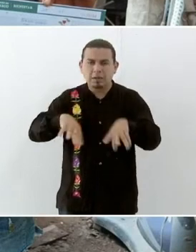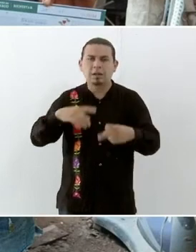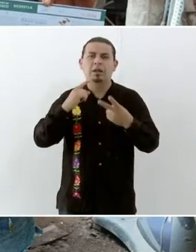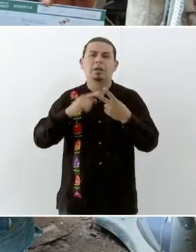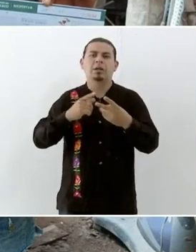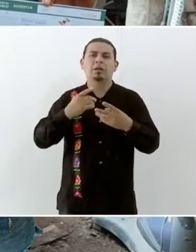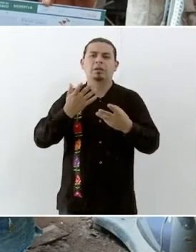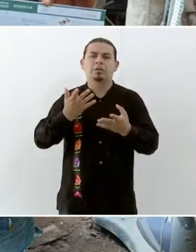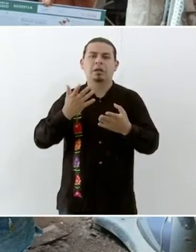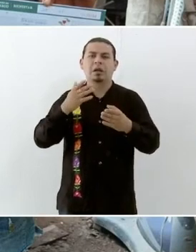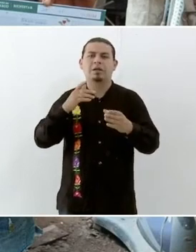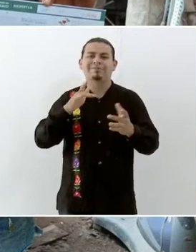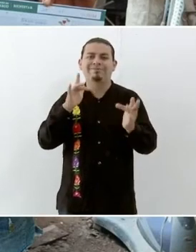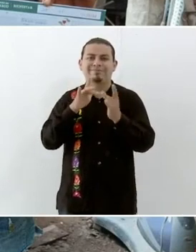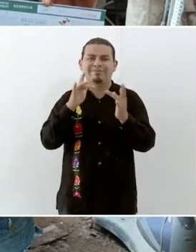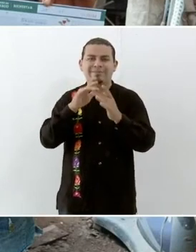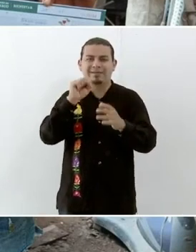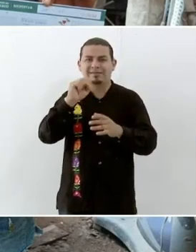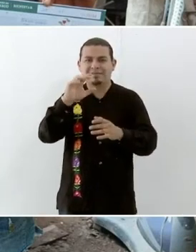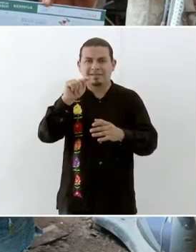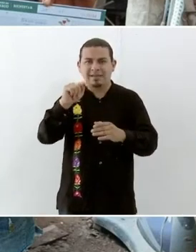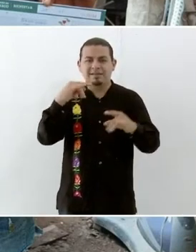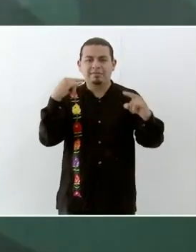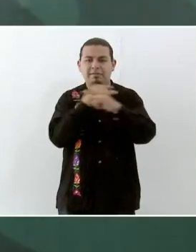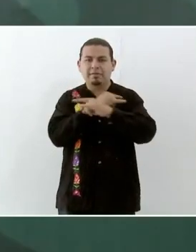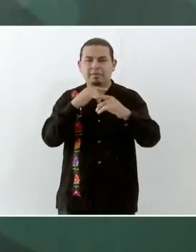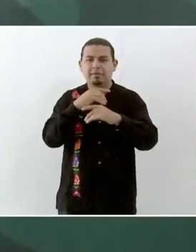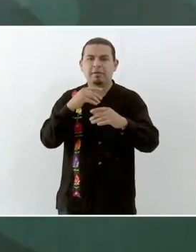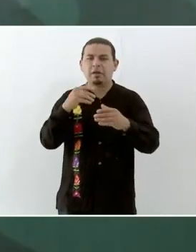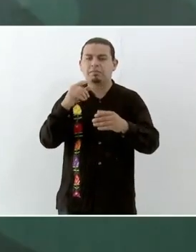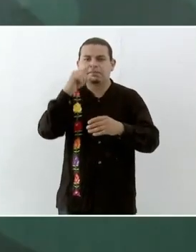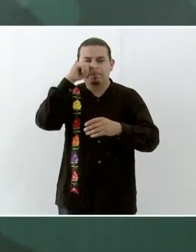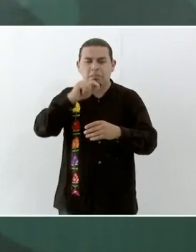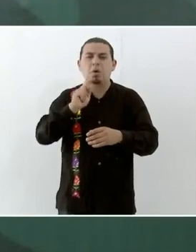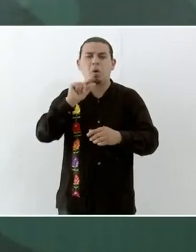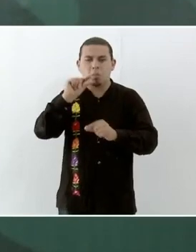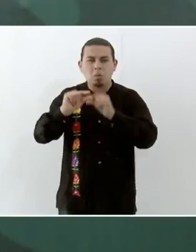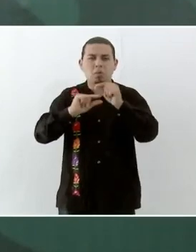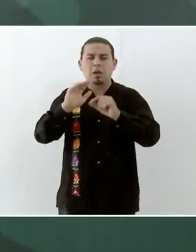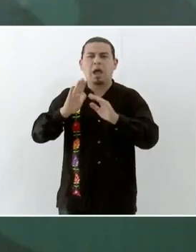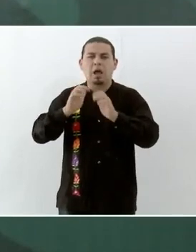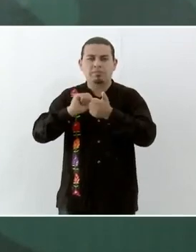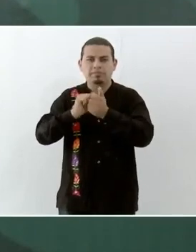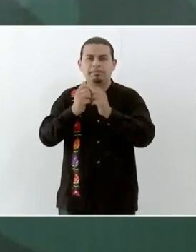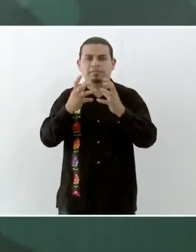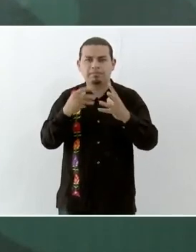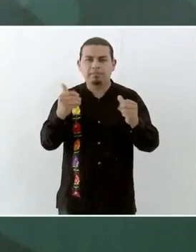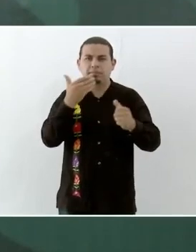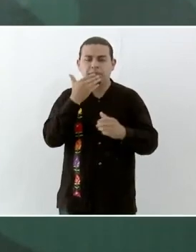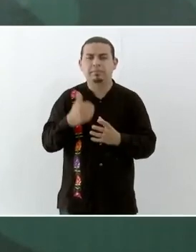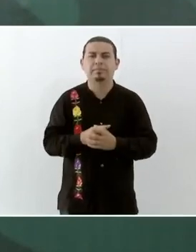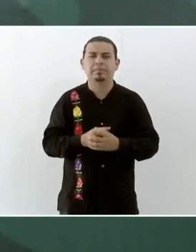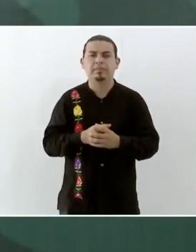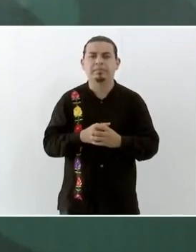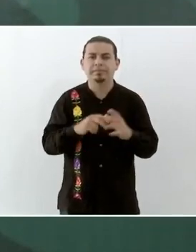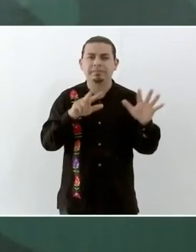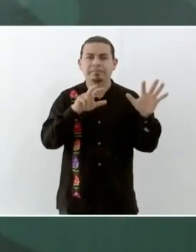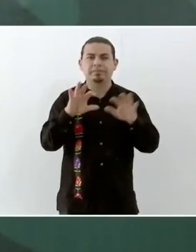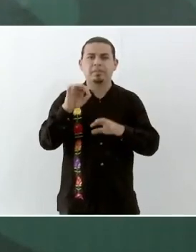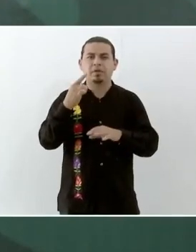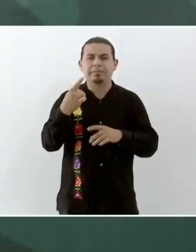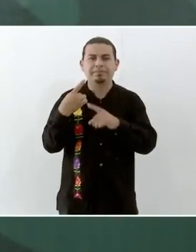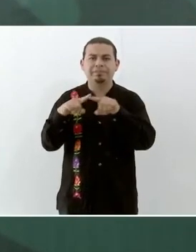el internet, los caminos, que esto poco a poco ya se ha recuperado. Y registramos 841